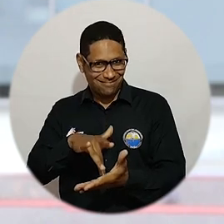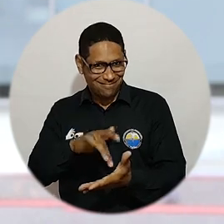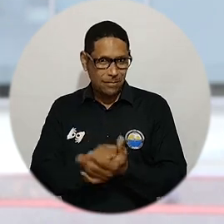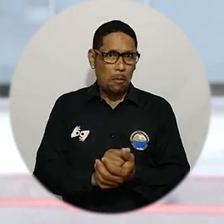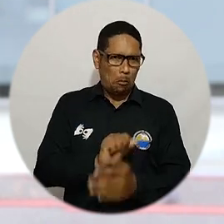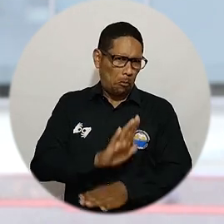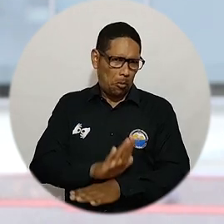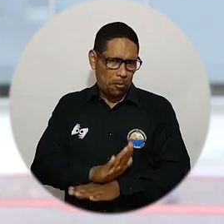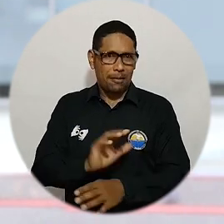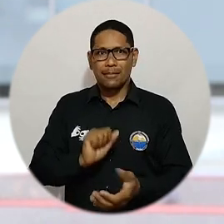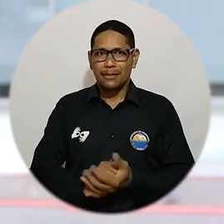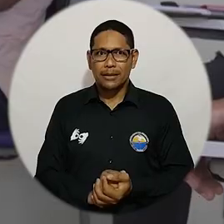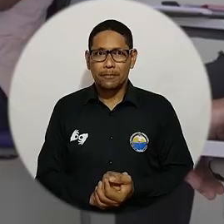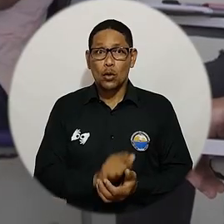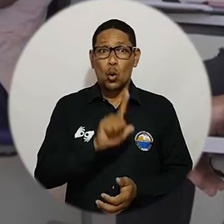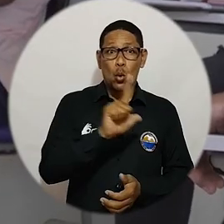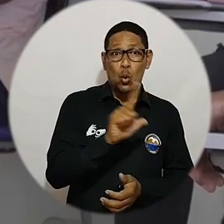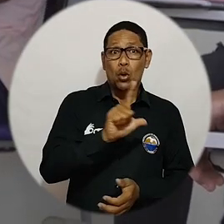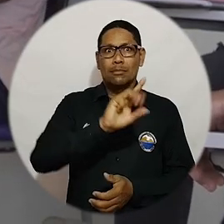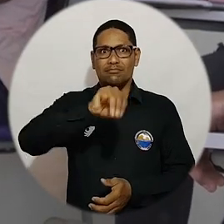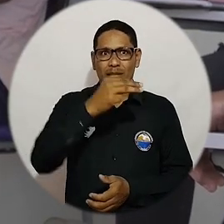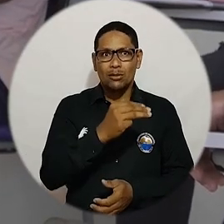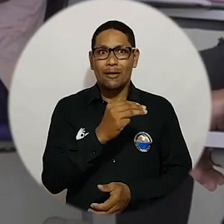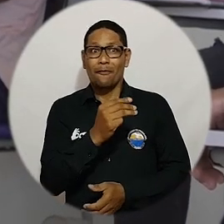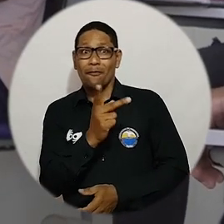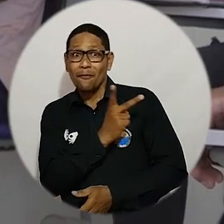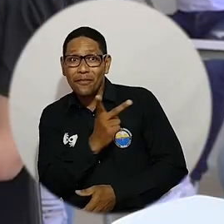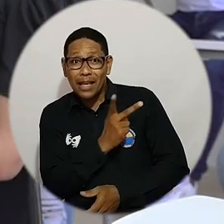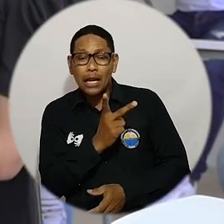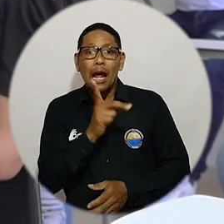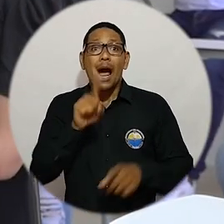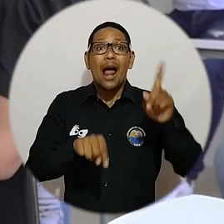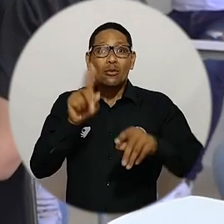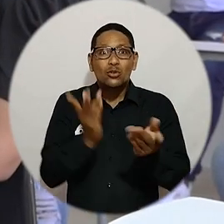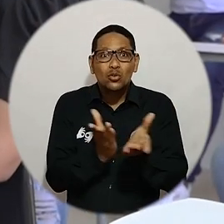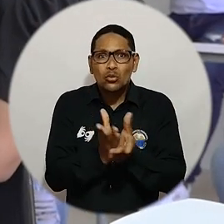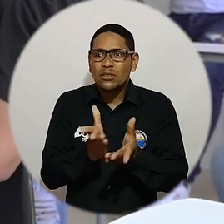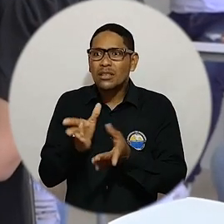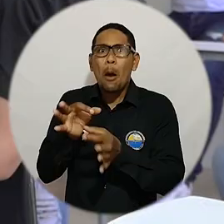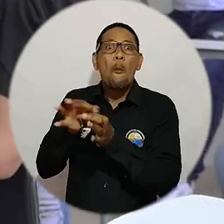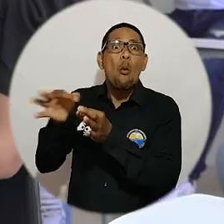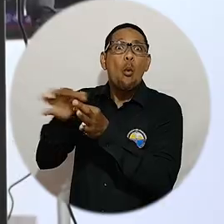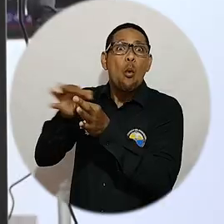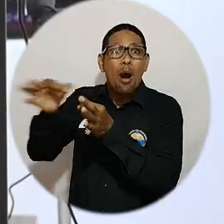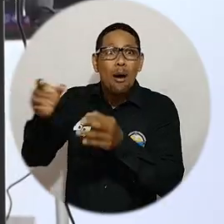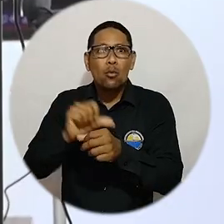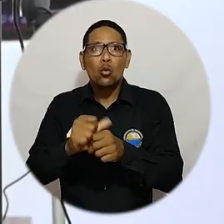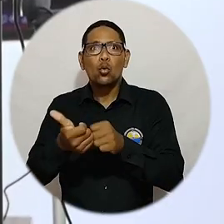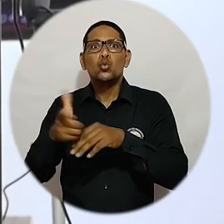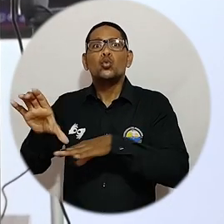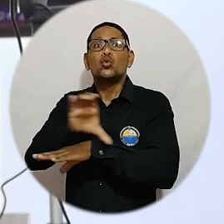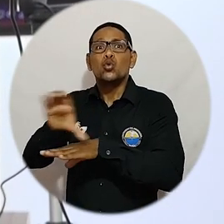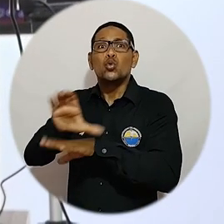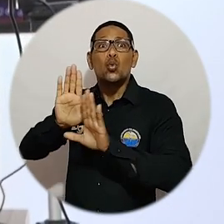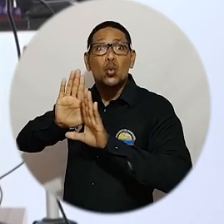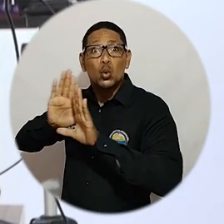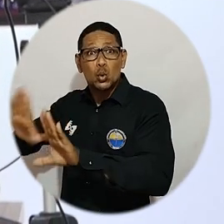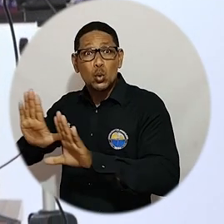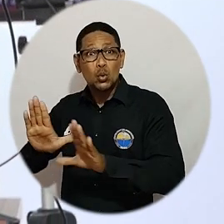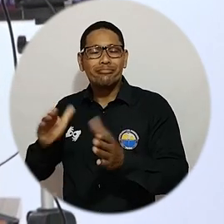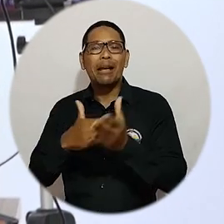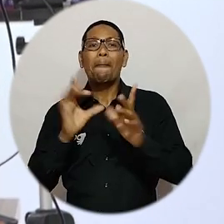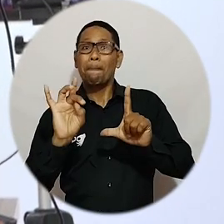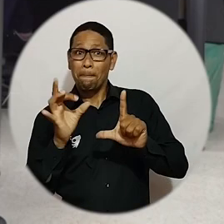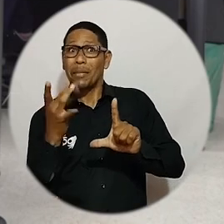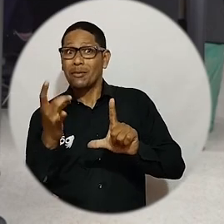presencial a las horas de la tarde y lunes, miércoles y viernes con estudiantes que todavía están en sus pueblos, en sus ciudades de origen,